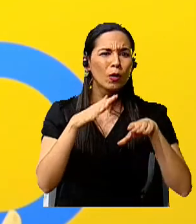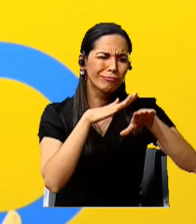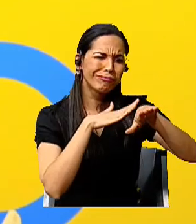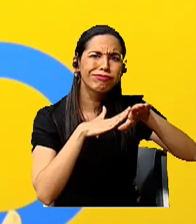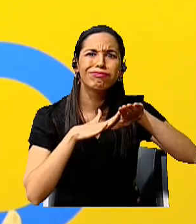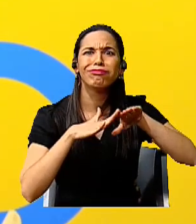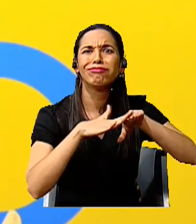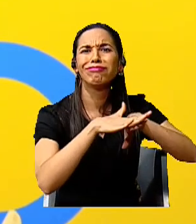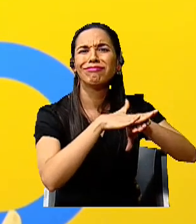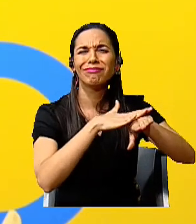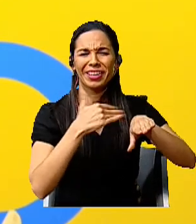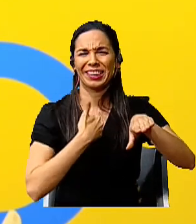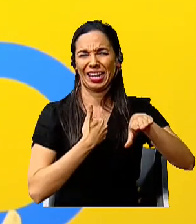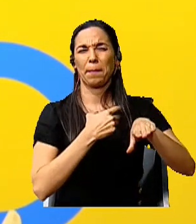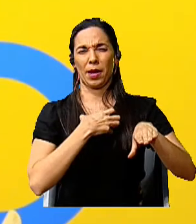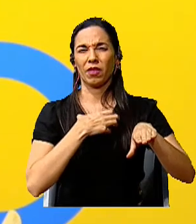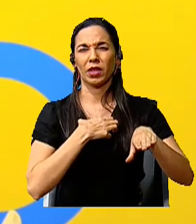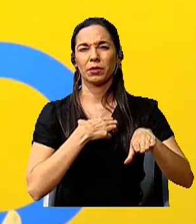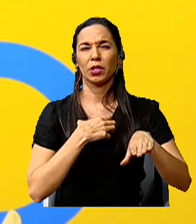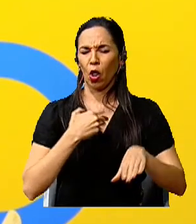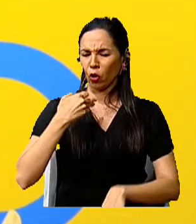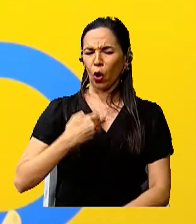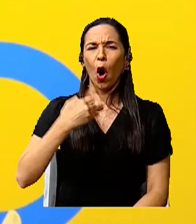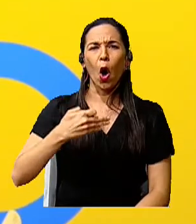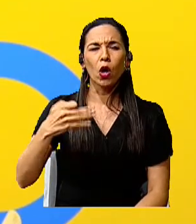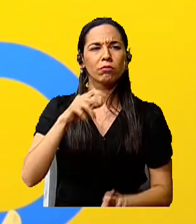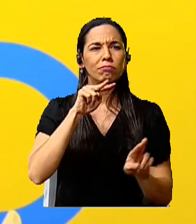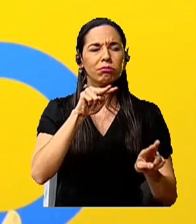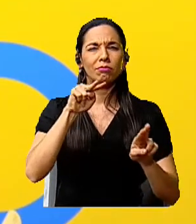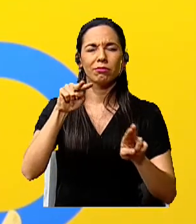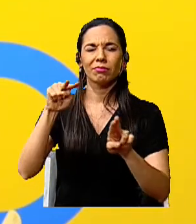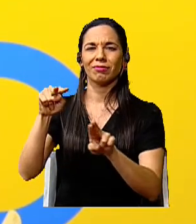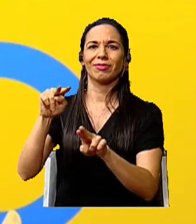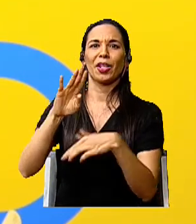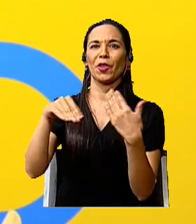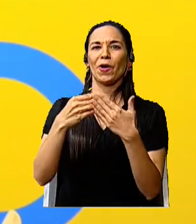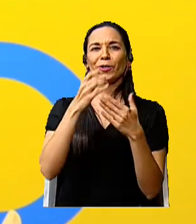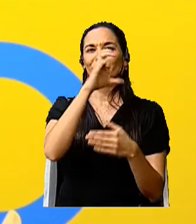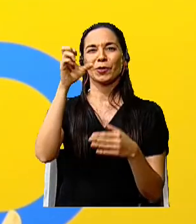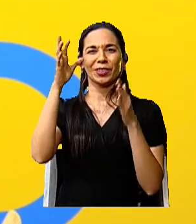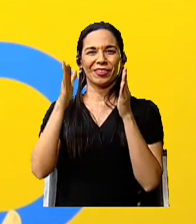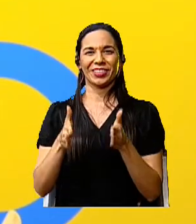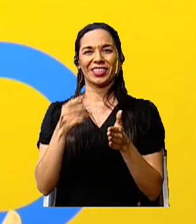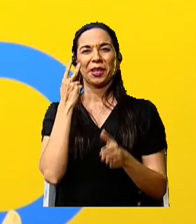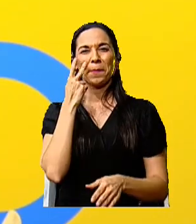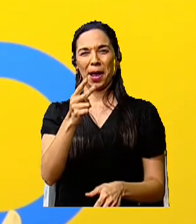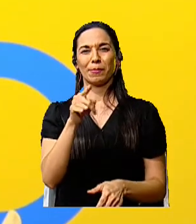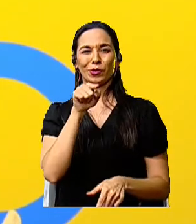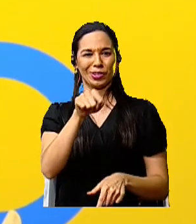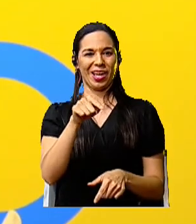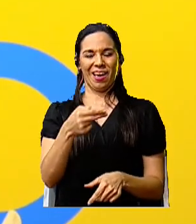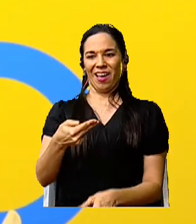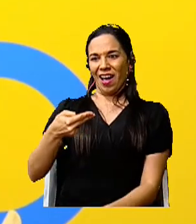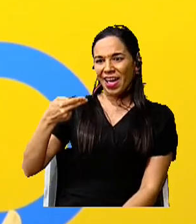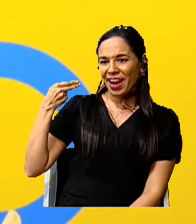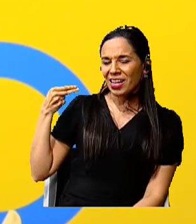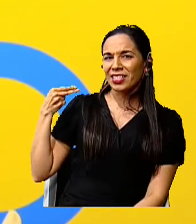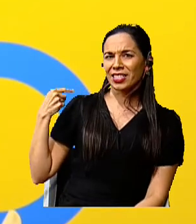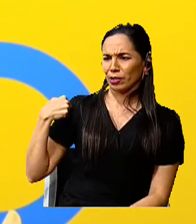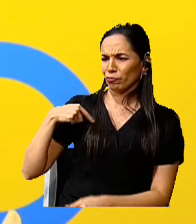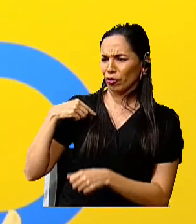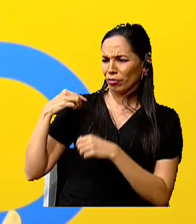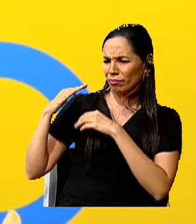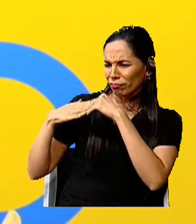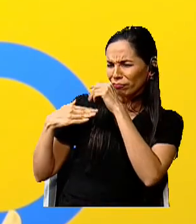Costa Rica y se manifiesta todos los días. Todos los costarricenses construimos esa herencia, ese legado, como